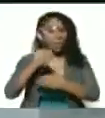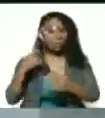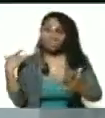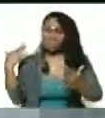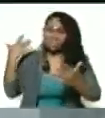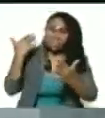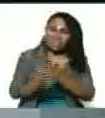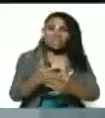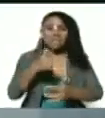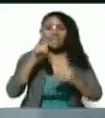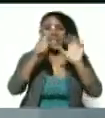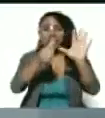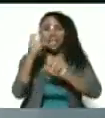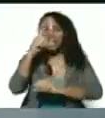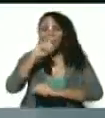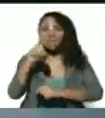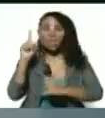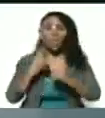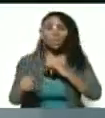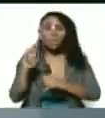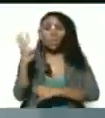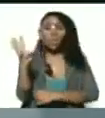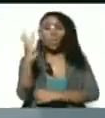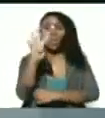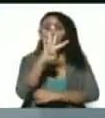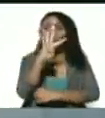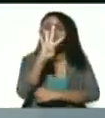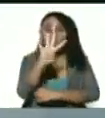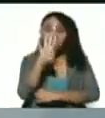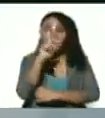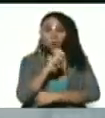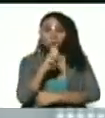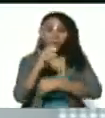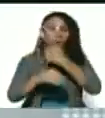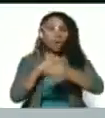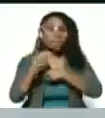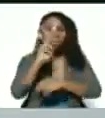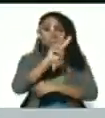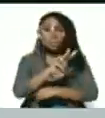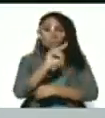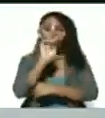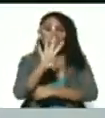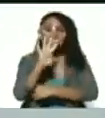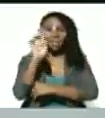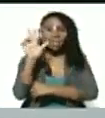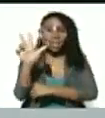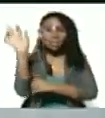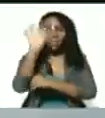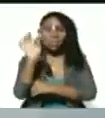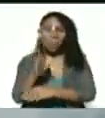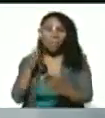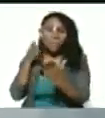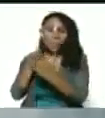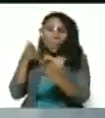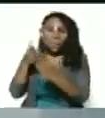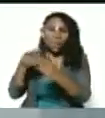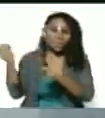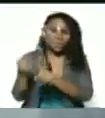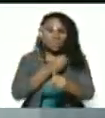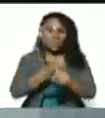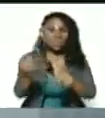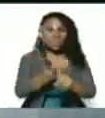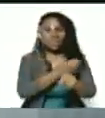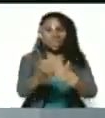60 años, pero sobre todo en los últimos cuatro años. Con 243 medidas de tortura,